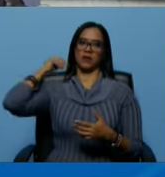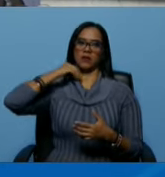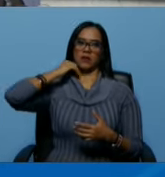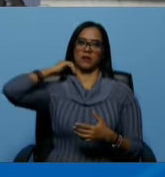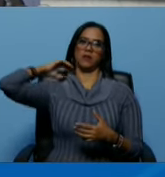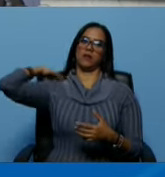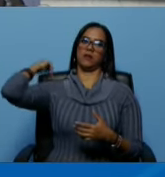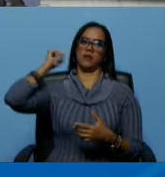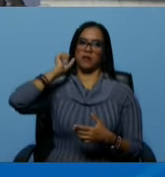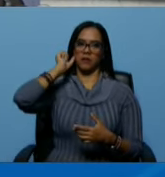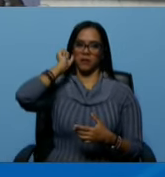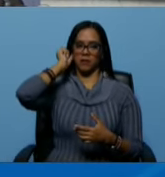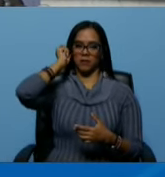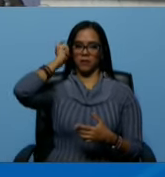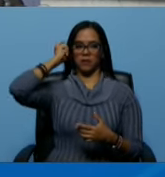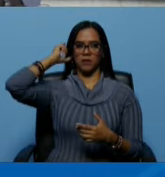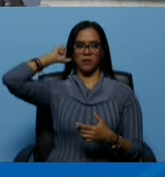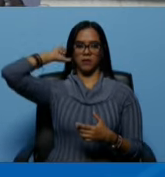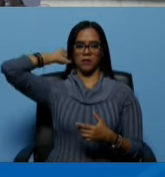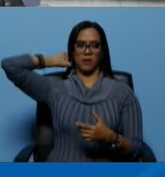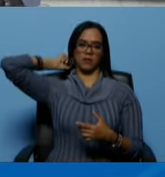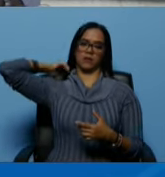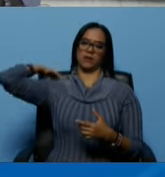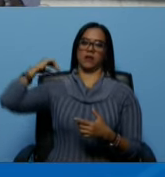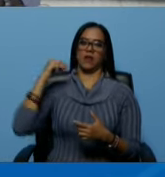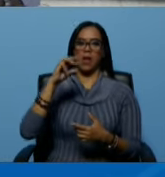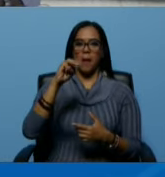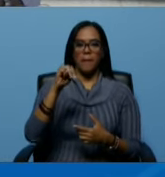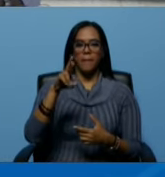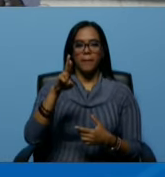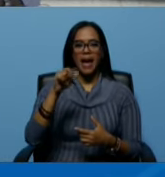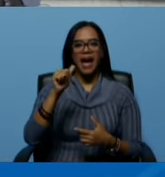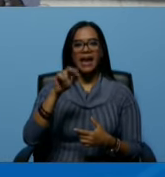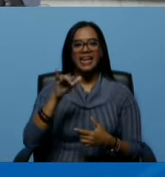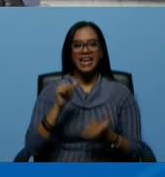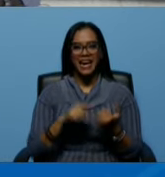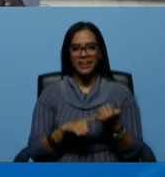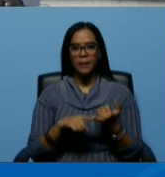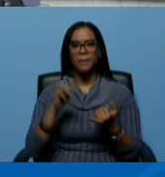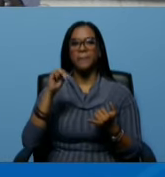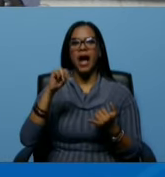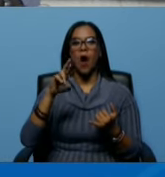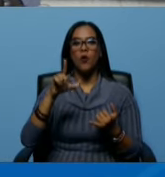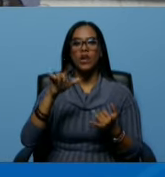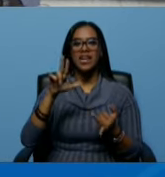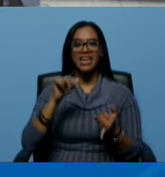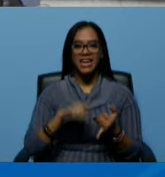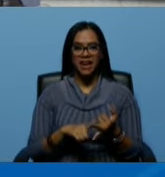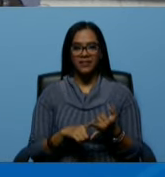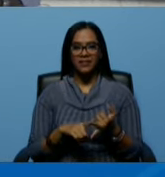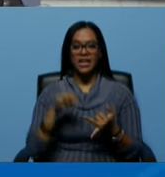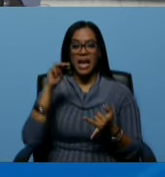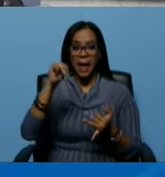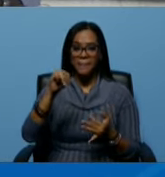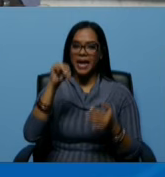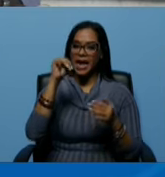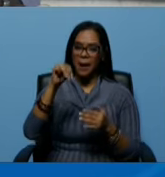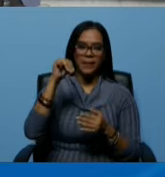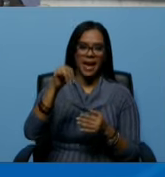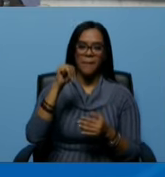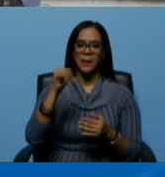Carmen por la M va la cosa la M va la cosa va pegando la M